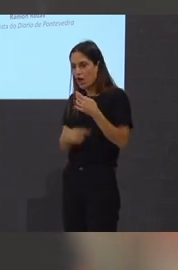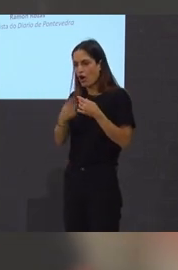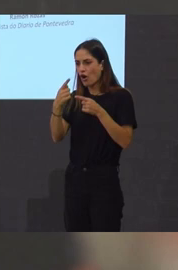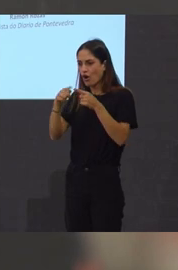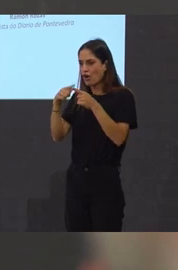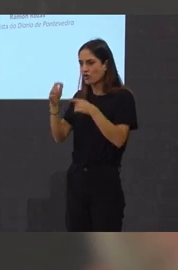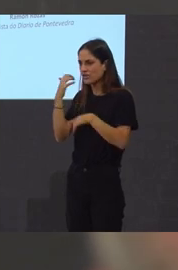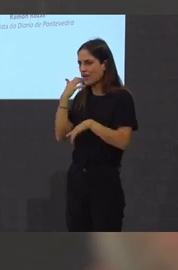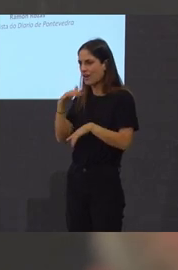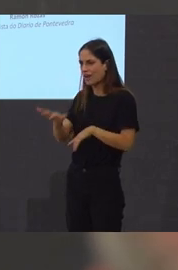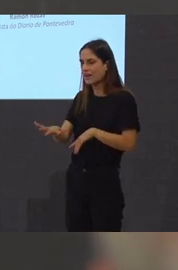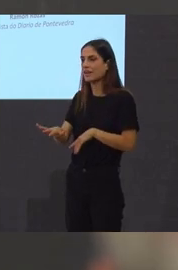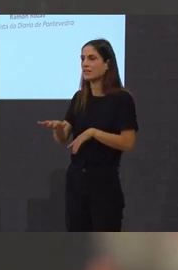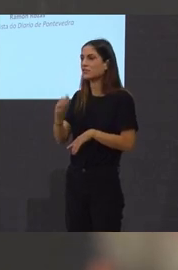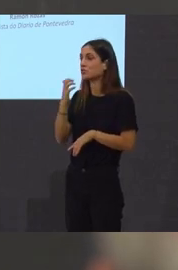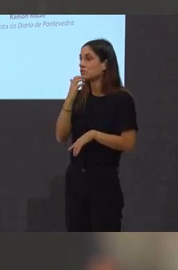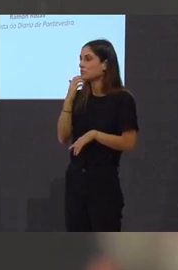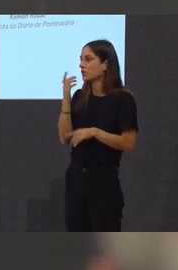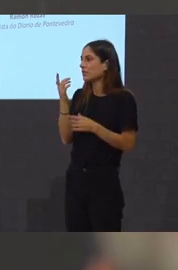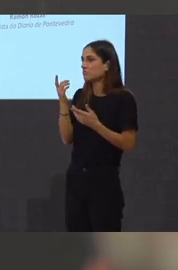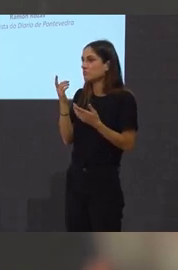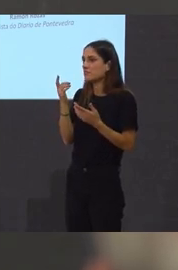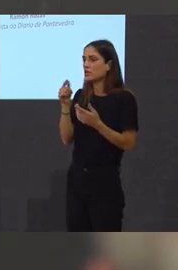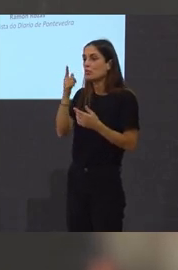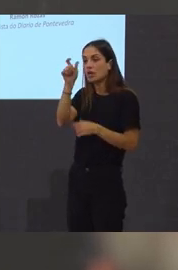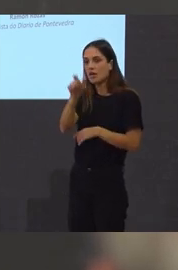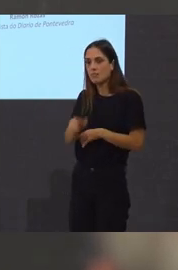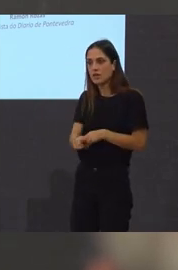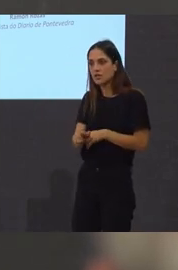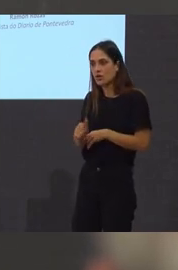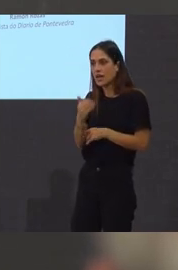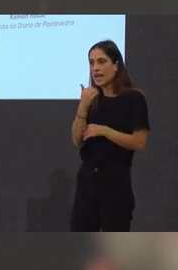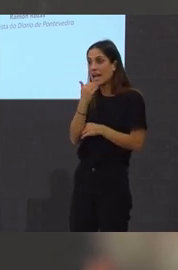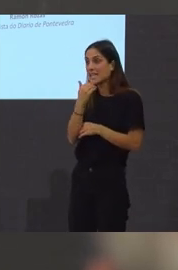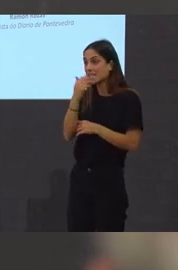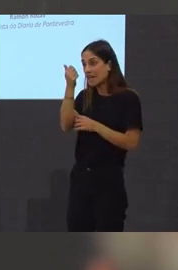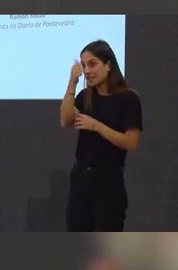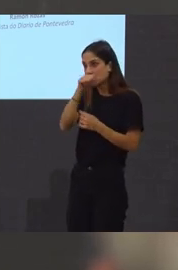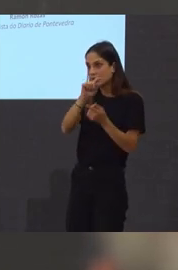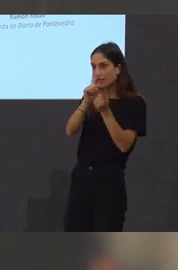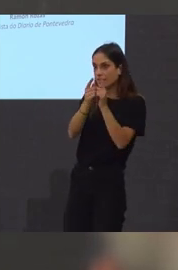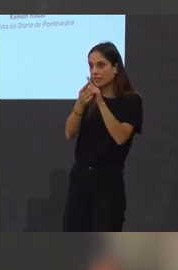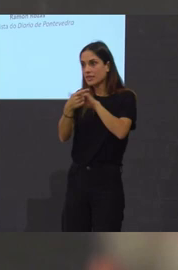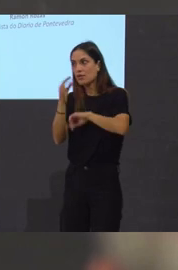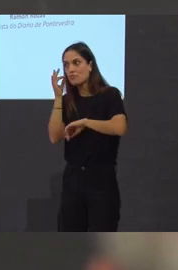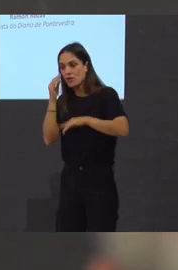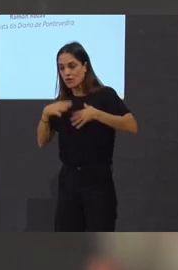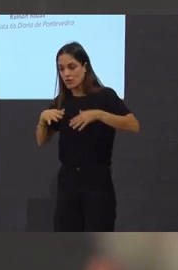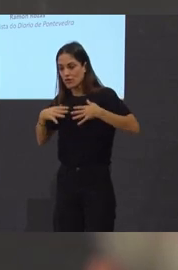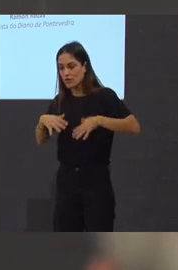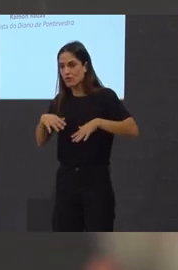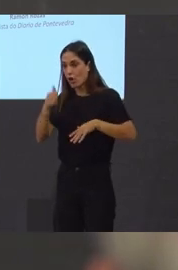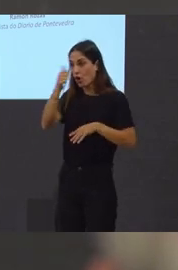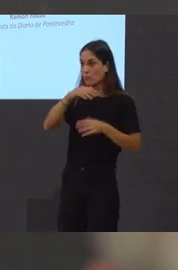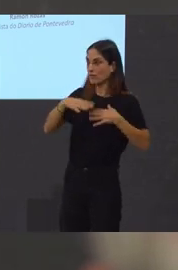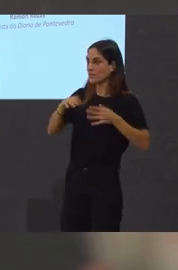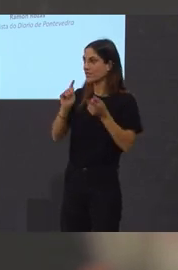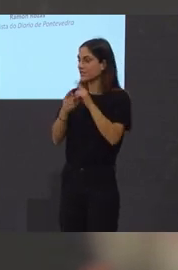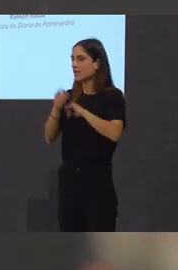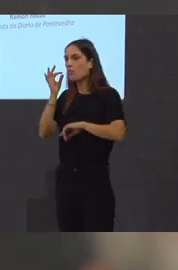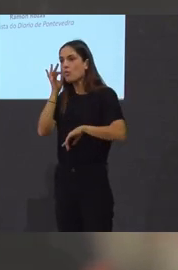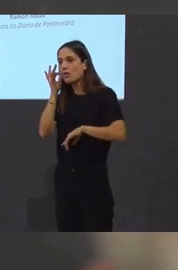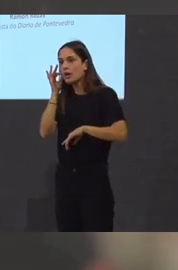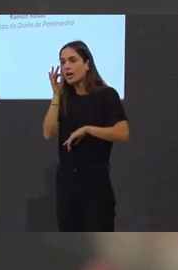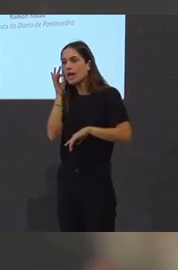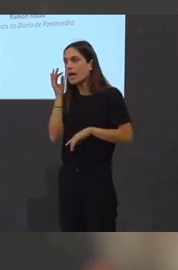cabaretero que aparece en el lugar casi trans e moderneces rarísimas